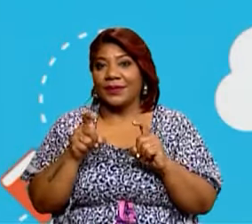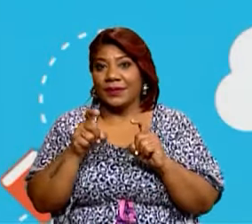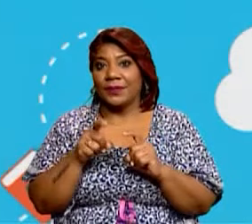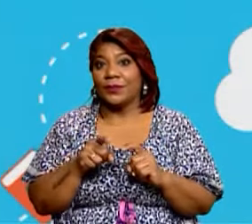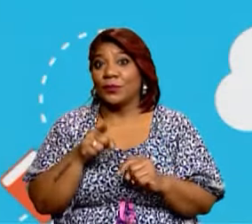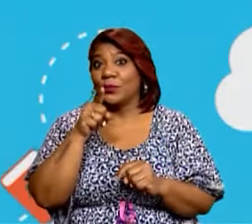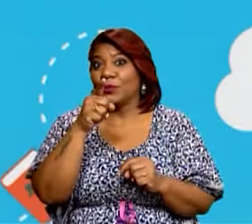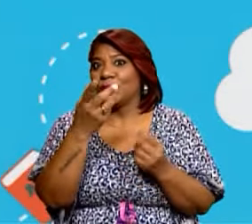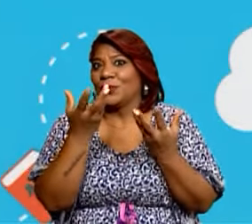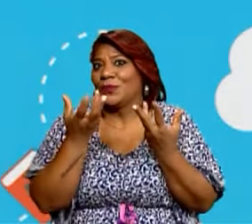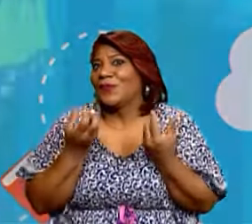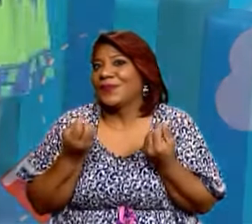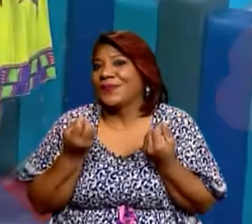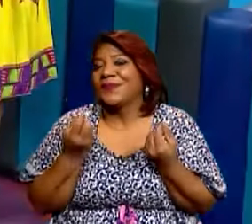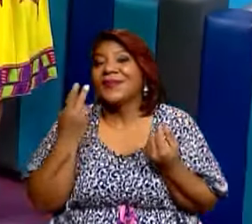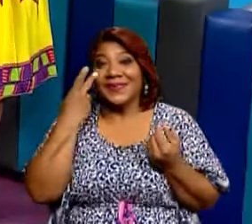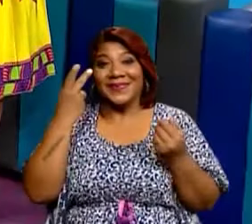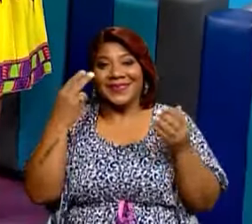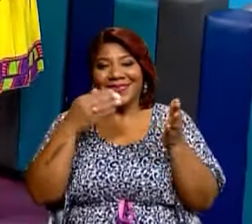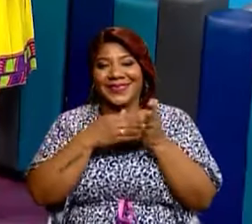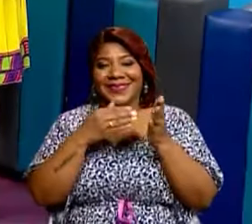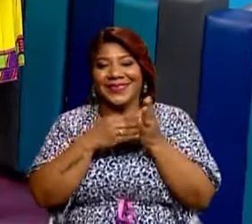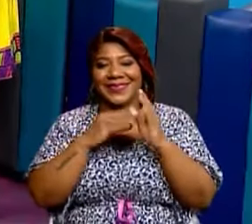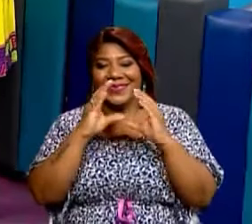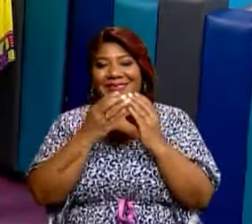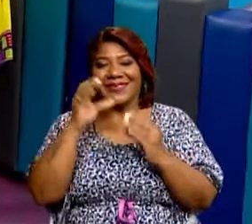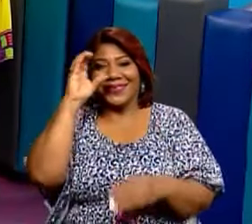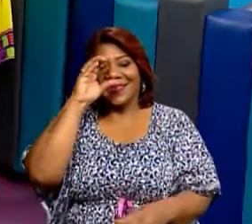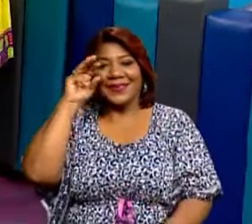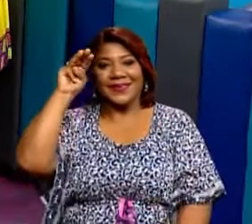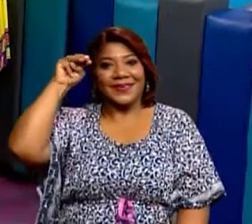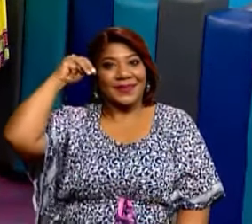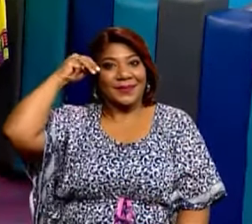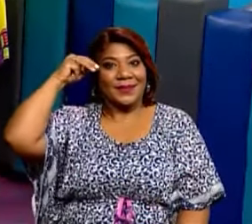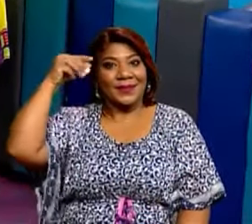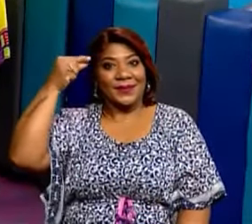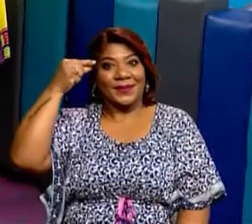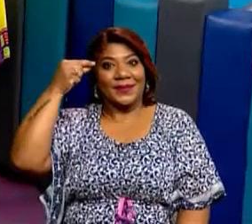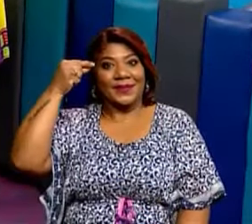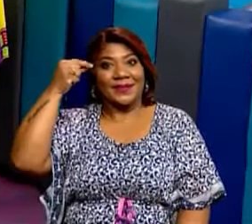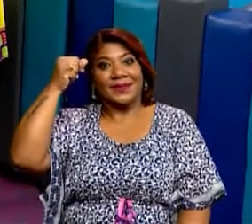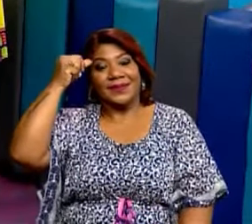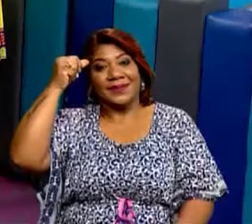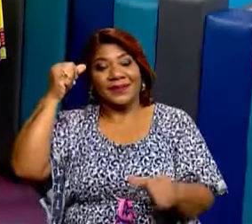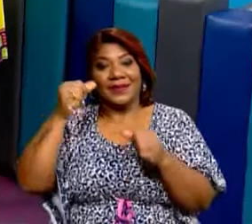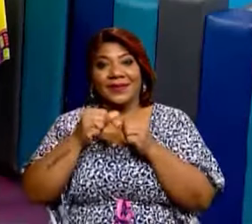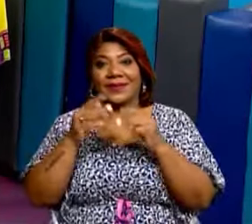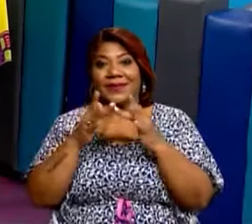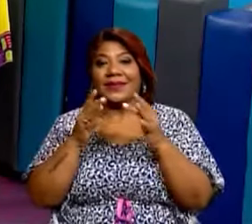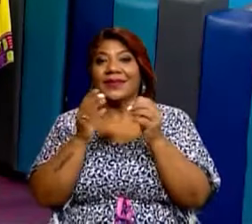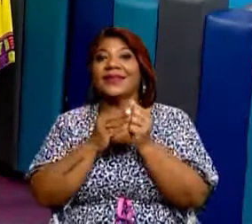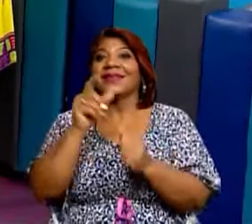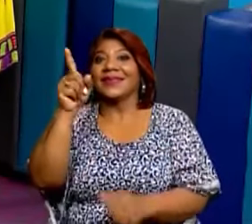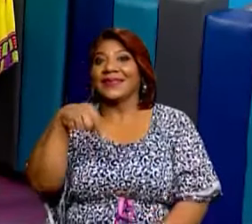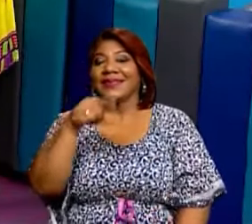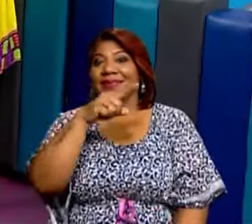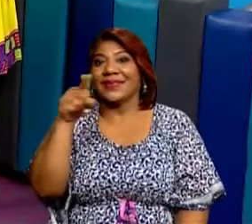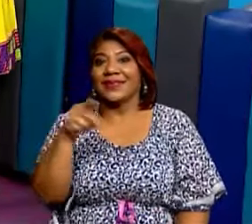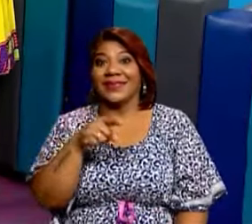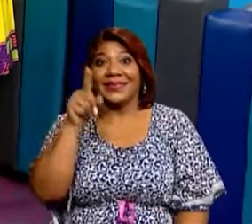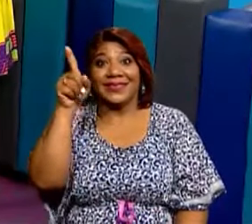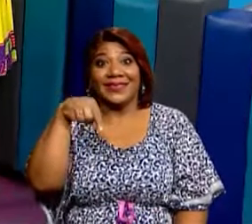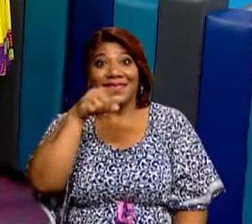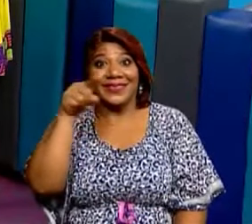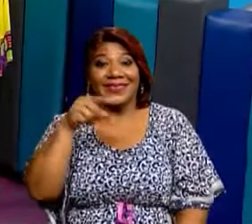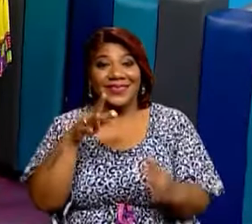Y si quieres revivir estas clases, pueden verla a través de la aplicación de MedCongo. Y recuerda, conéctate con la estrella.